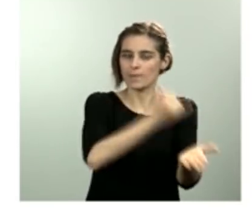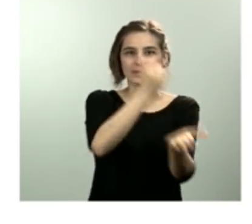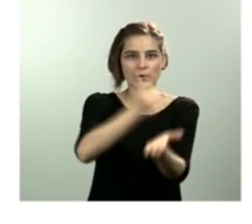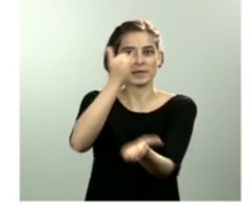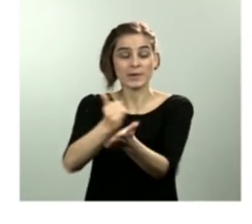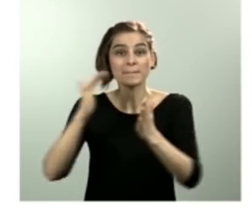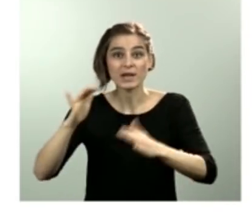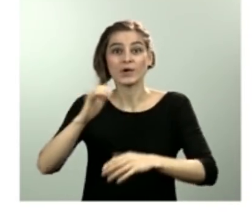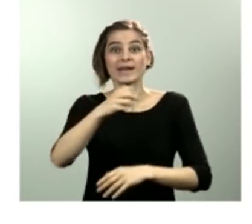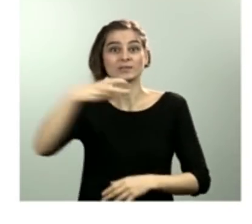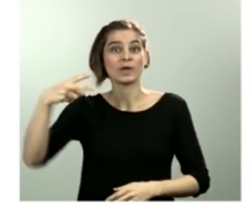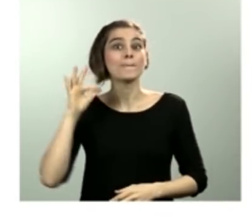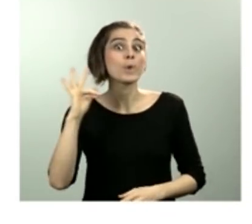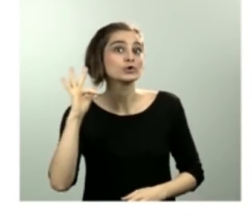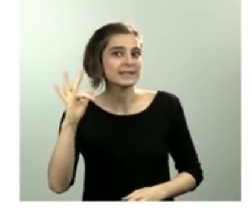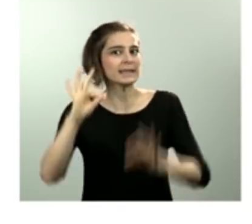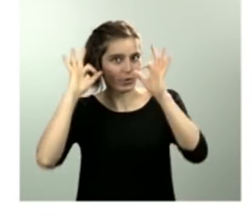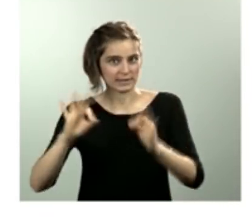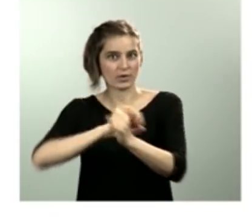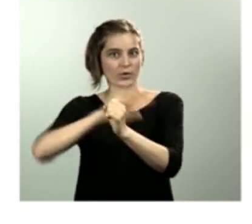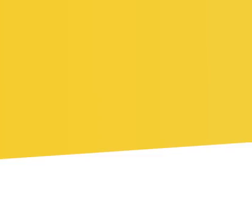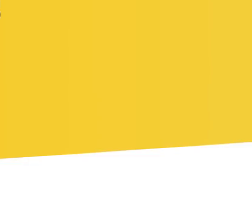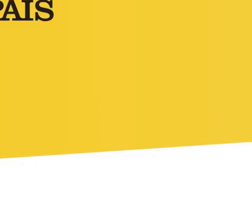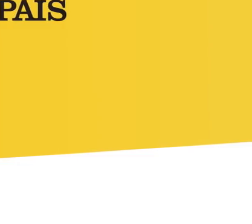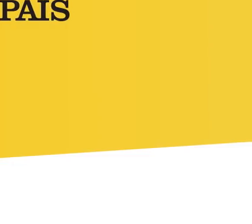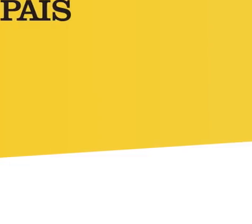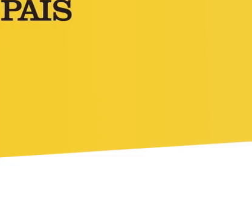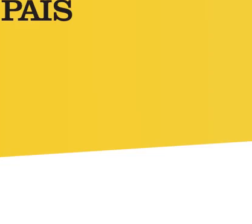dan positivo a la prueba, es del 3,1%.